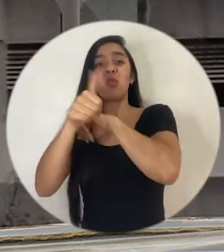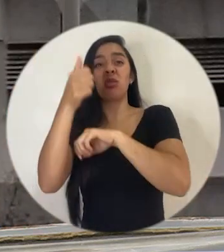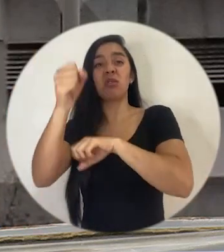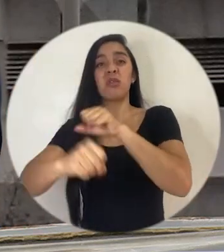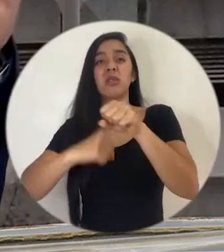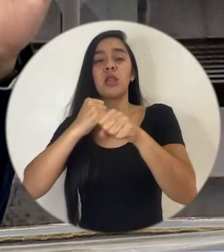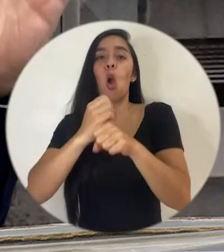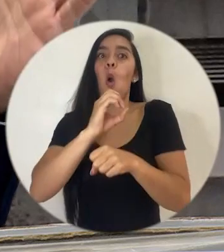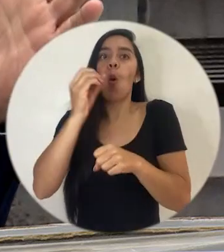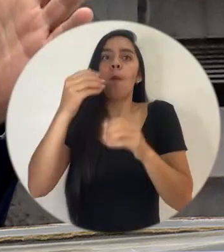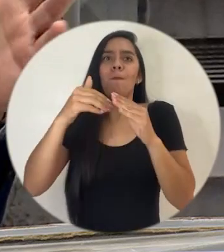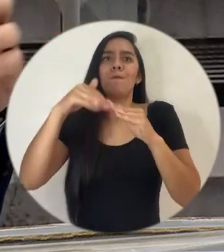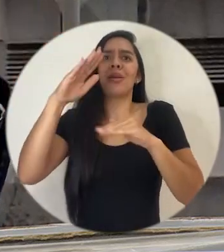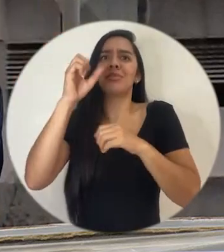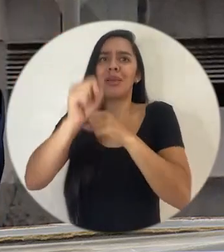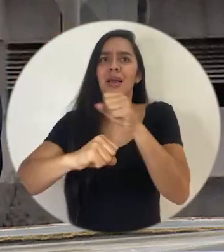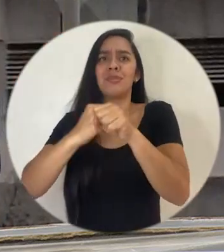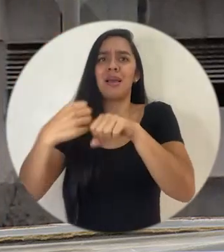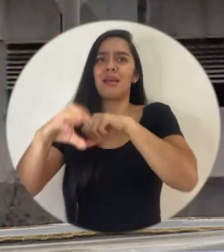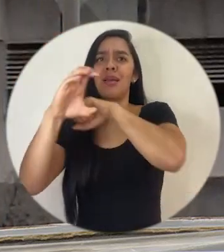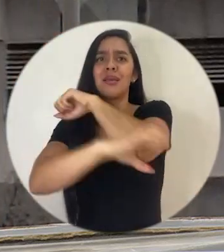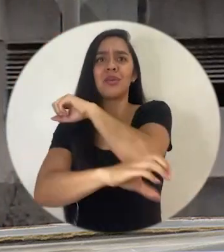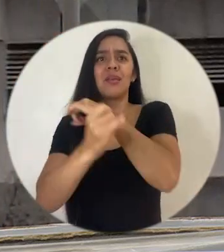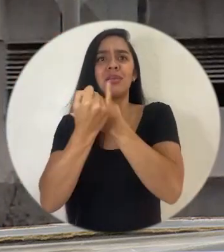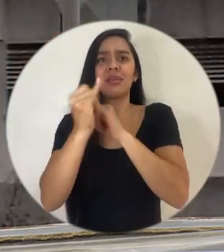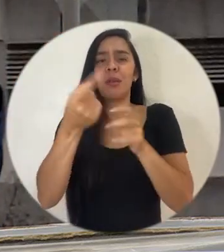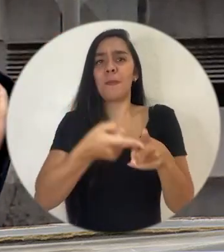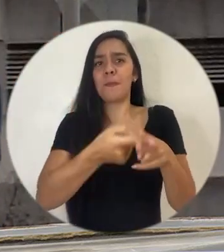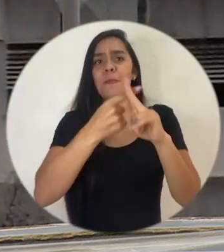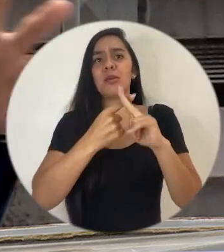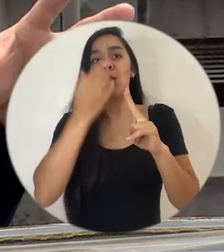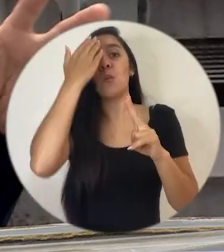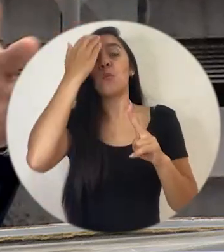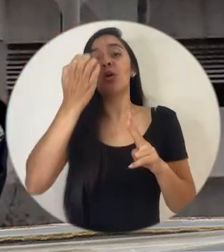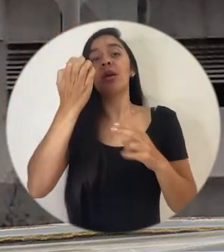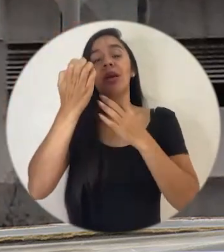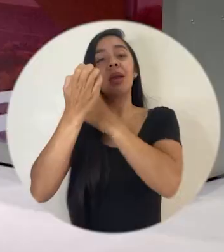Costa Rica hasta por más porque las entidades financieras